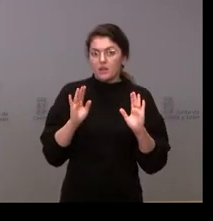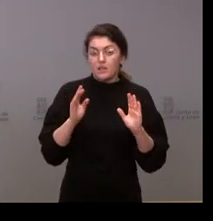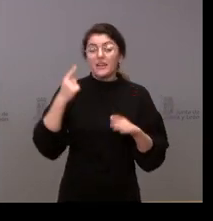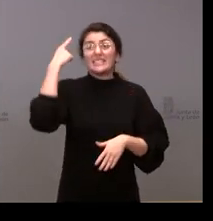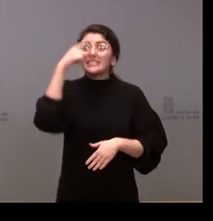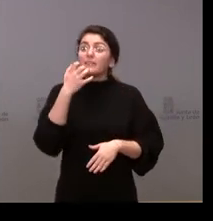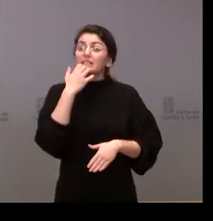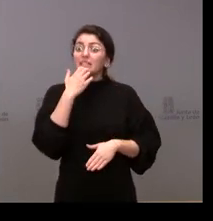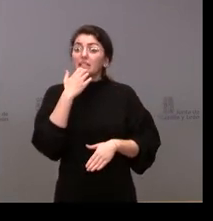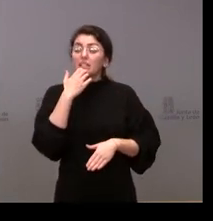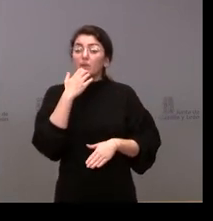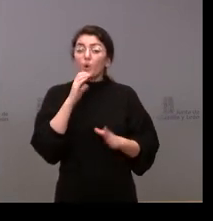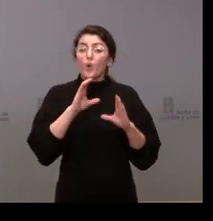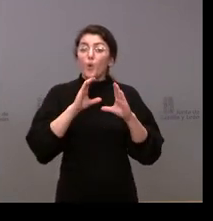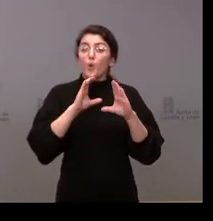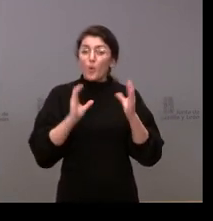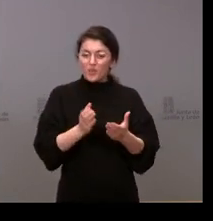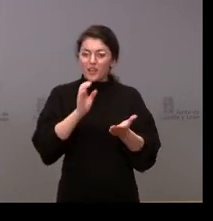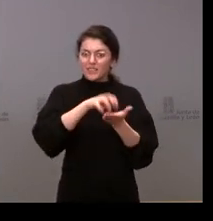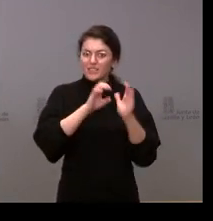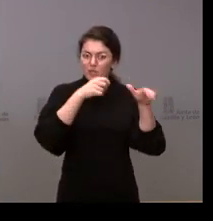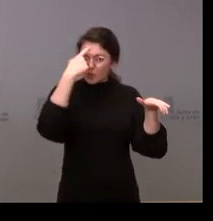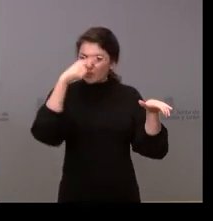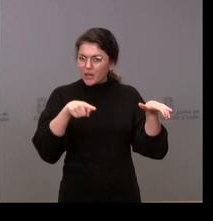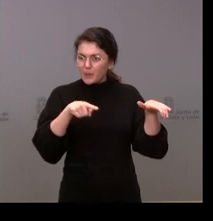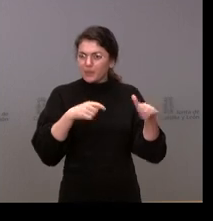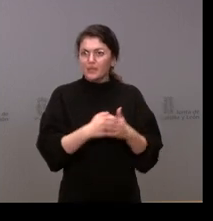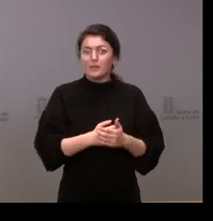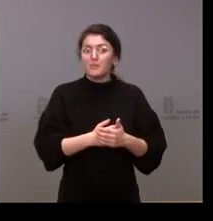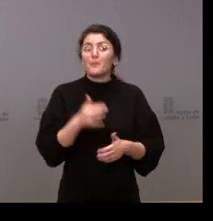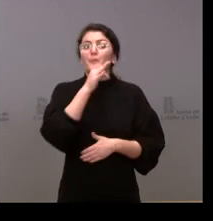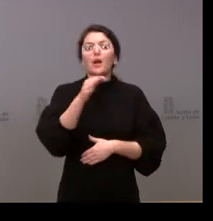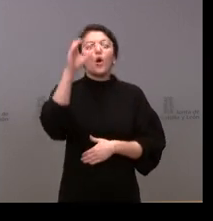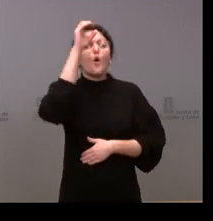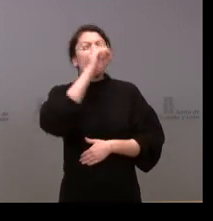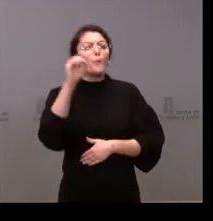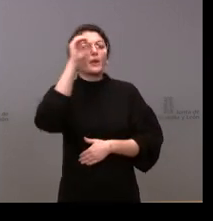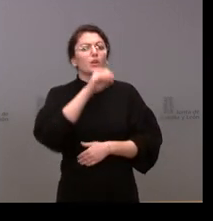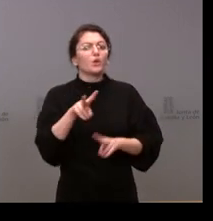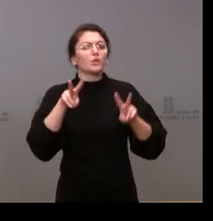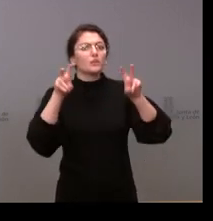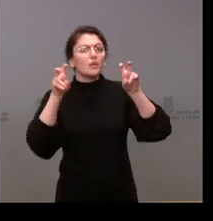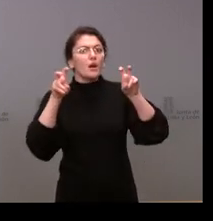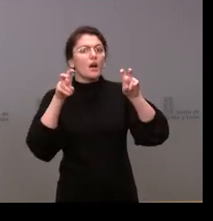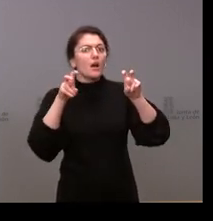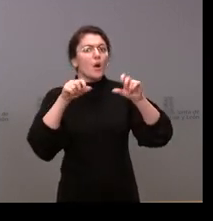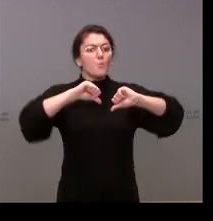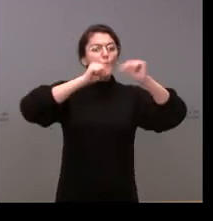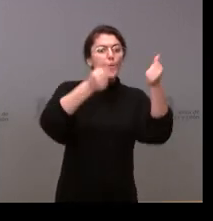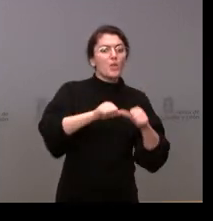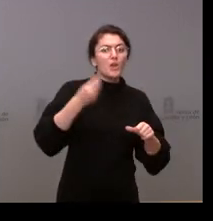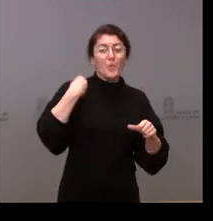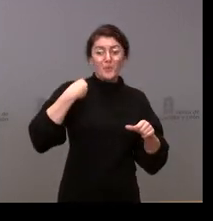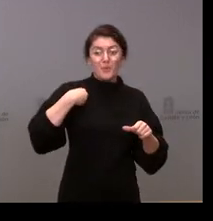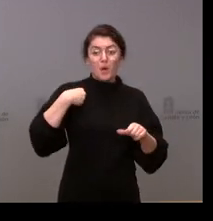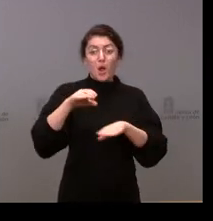la junta lo sabía independientemente de eso qué opinión tiene la junta con esos dos modelos de gestión de la consejera hablaba de la